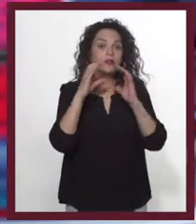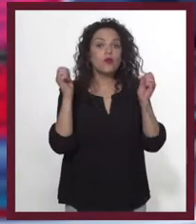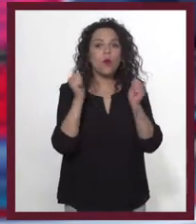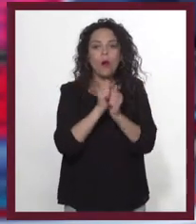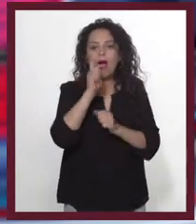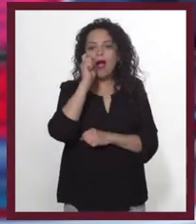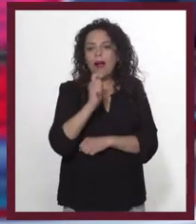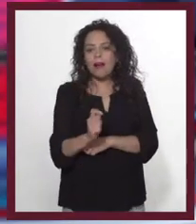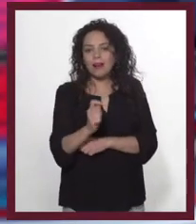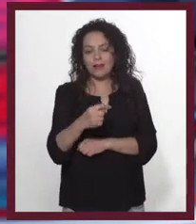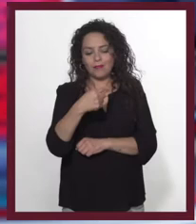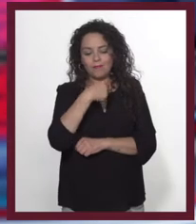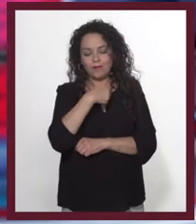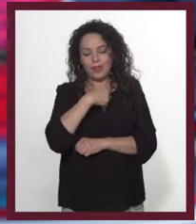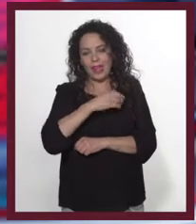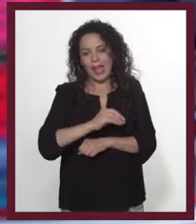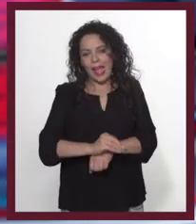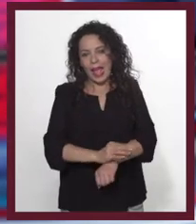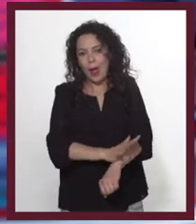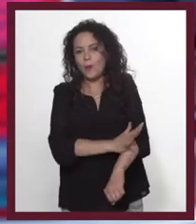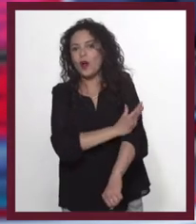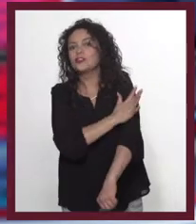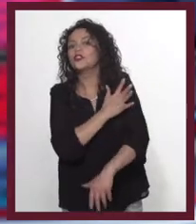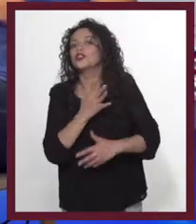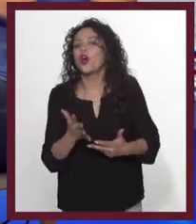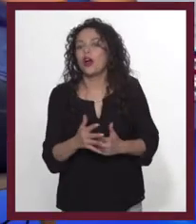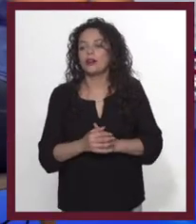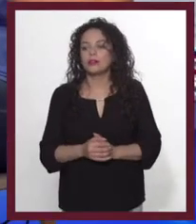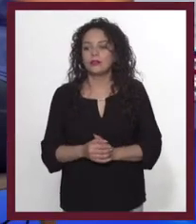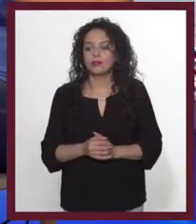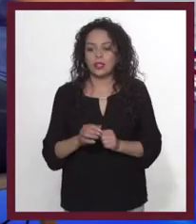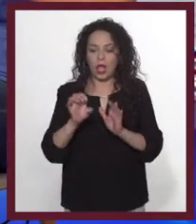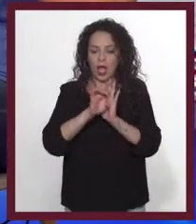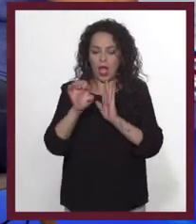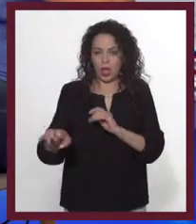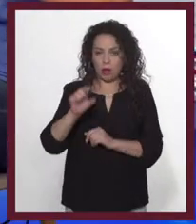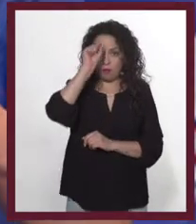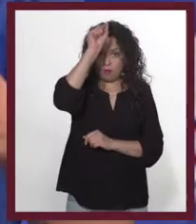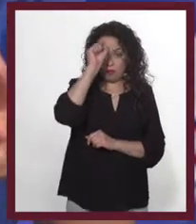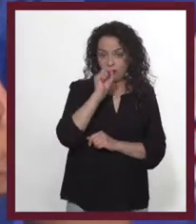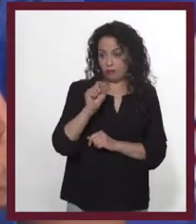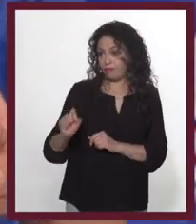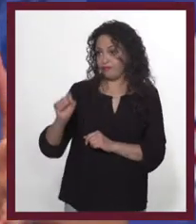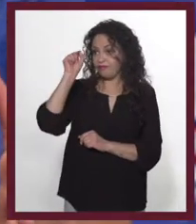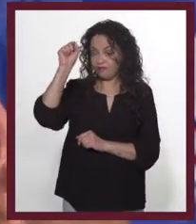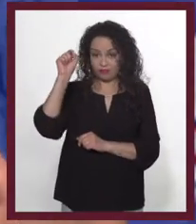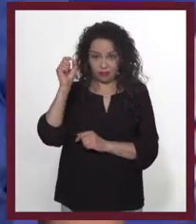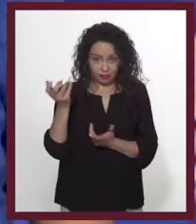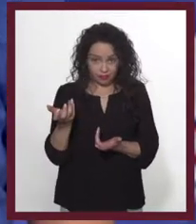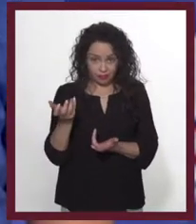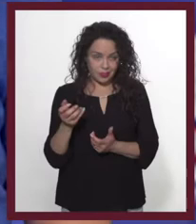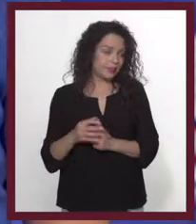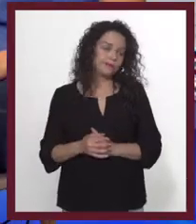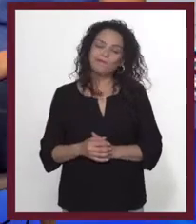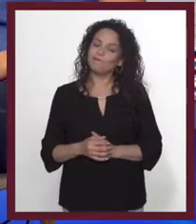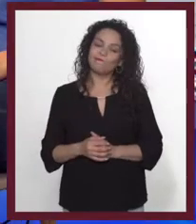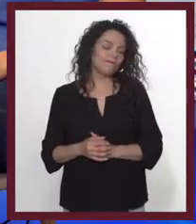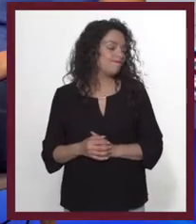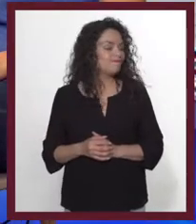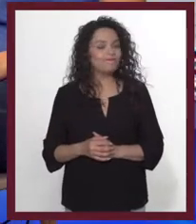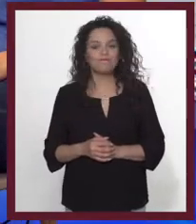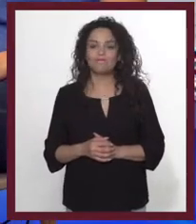suele comunicar a través de la emoción. ¿Es como ponerle signos de exclamación a mi texto? No.